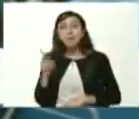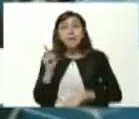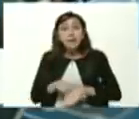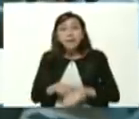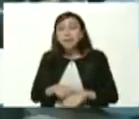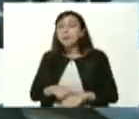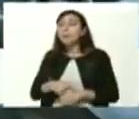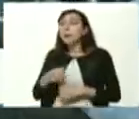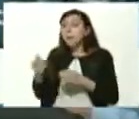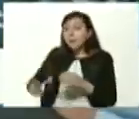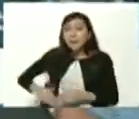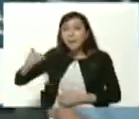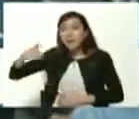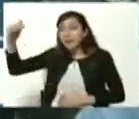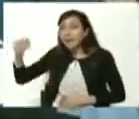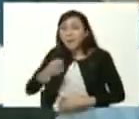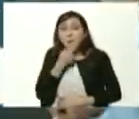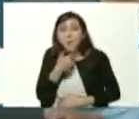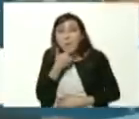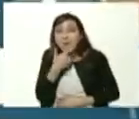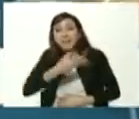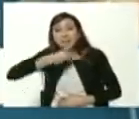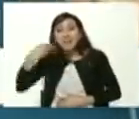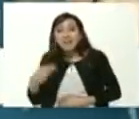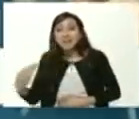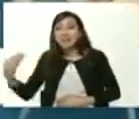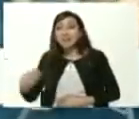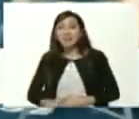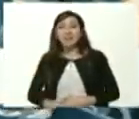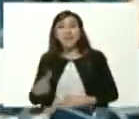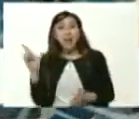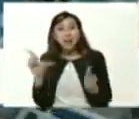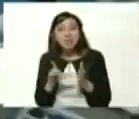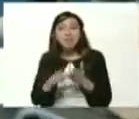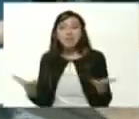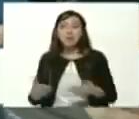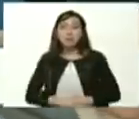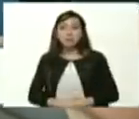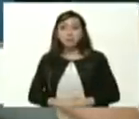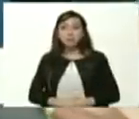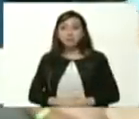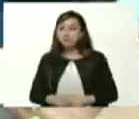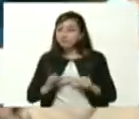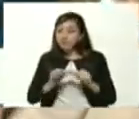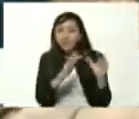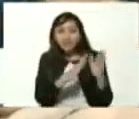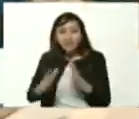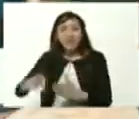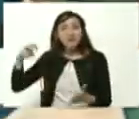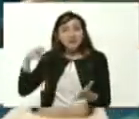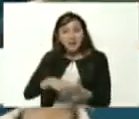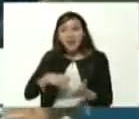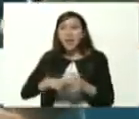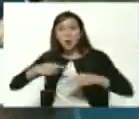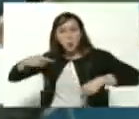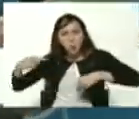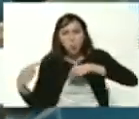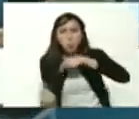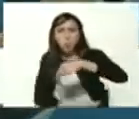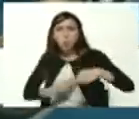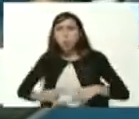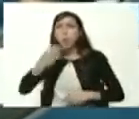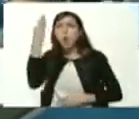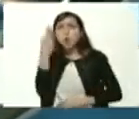hermosa y maravillosa de la vida la etapa liceísta y debe ser una etapa de rebeldía de revolución de